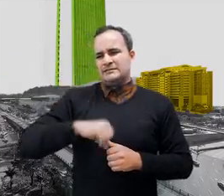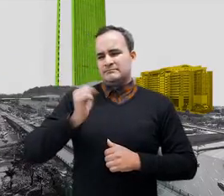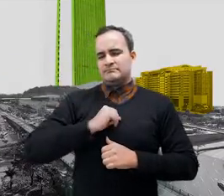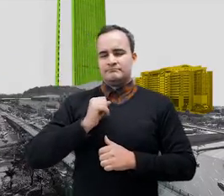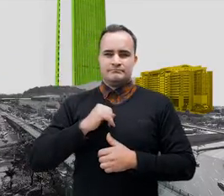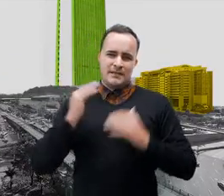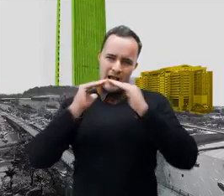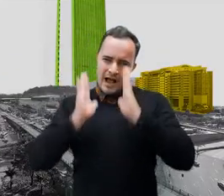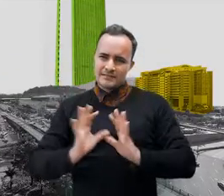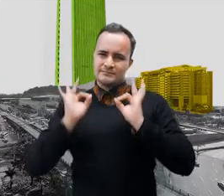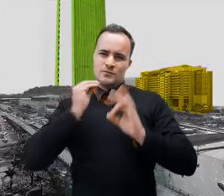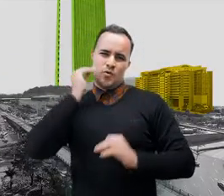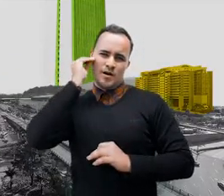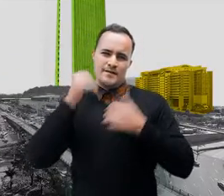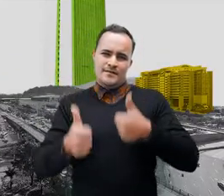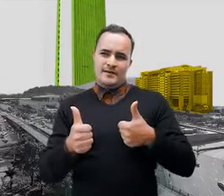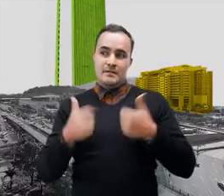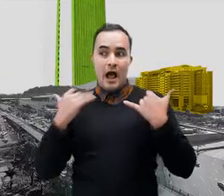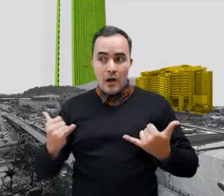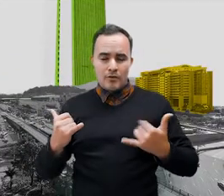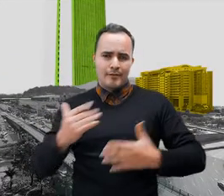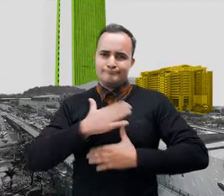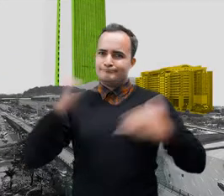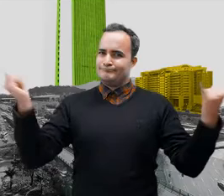Ya es un perrito pues demasiado feliz.